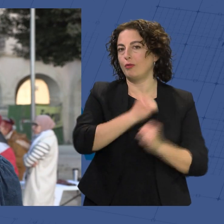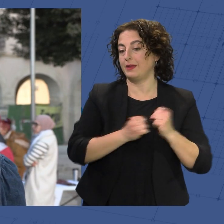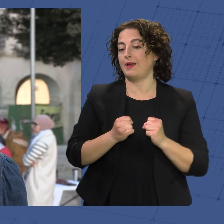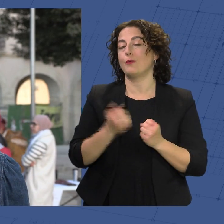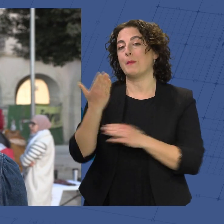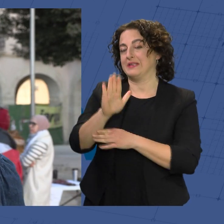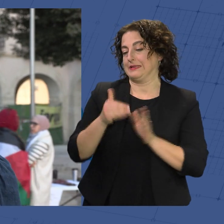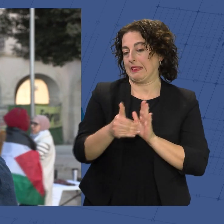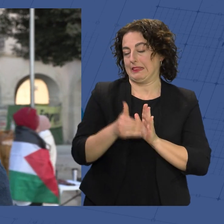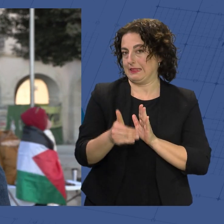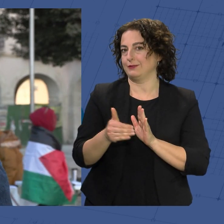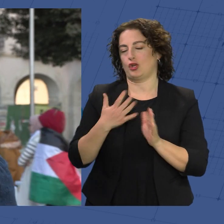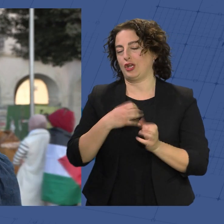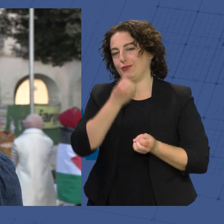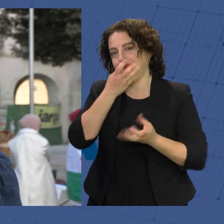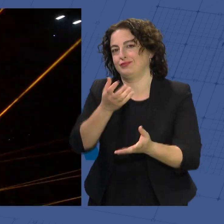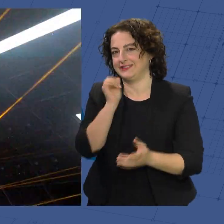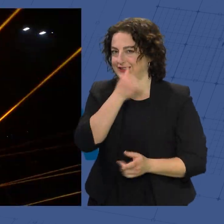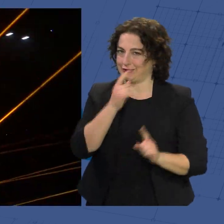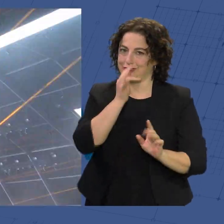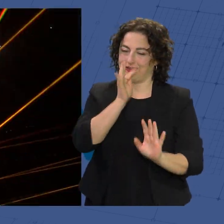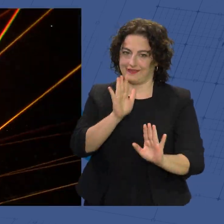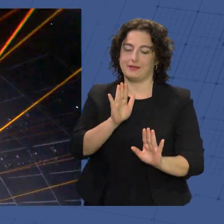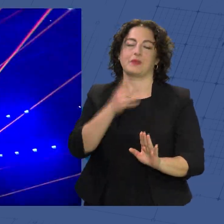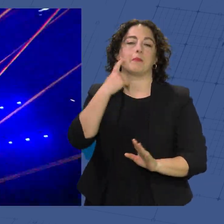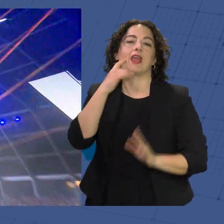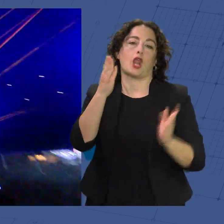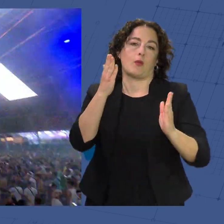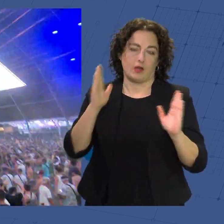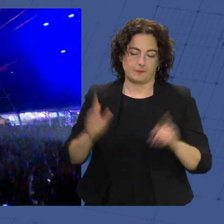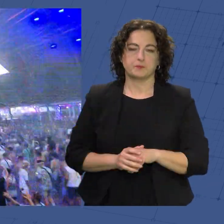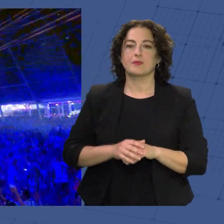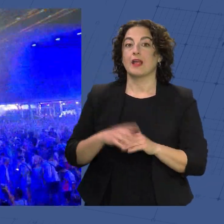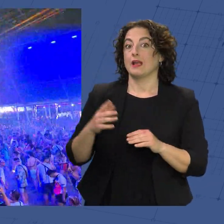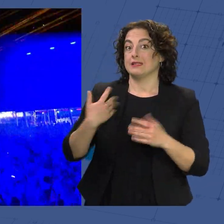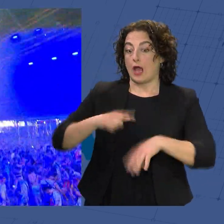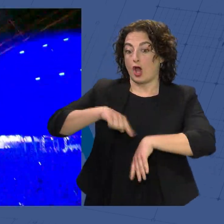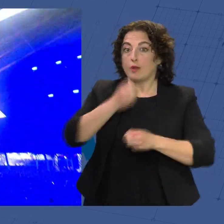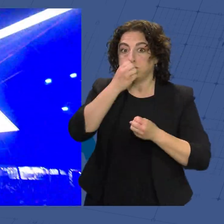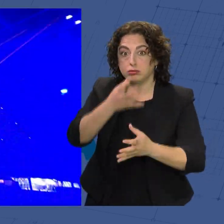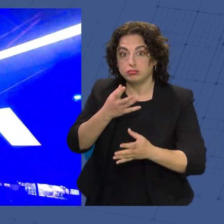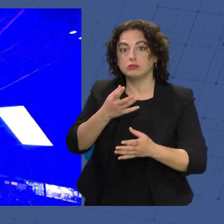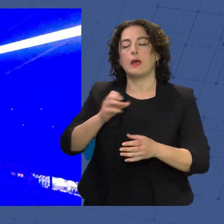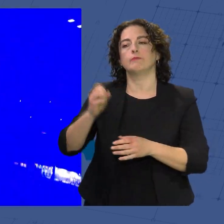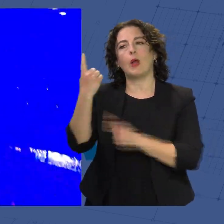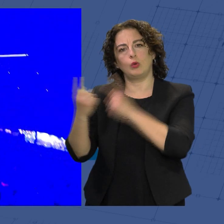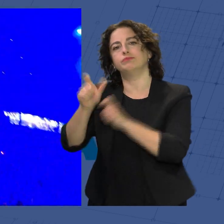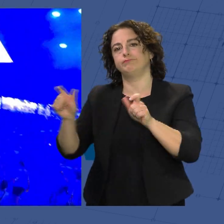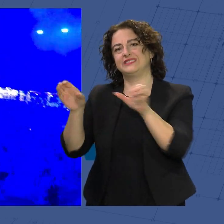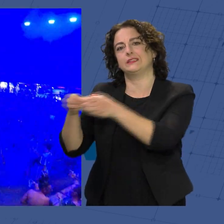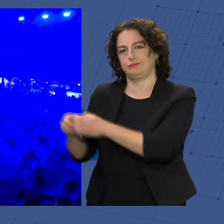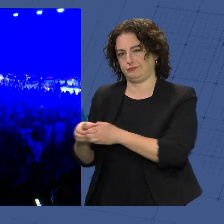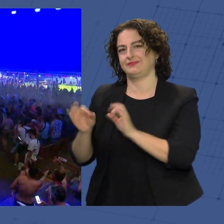más sobre el asunto, solo que Almería está de enhorabuena. A las pocas horas de este anuncio ya han surgido las primeras voces críticas de algunos sectores